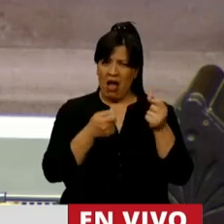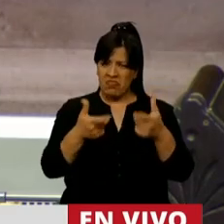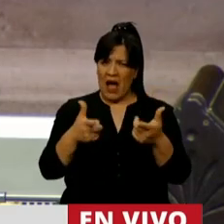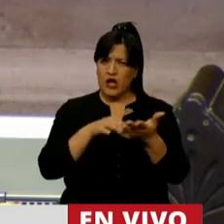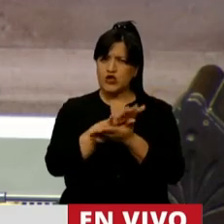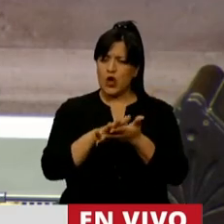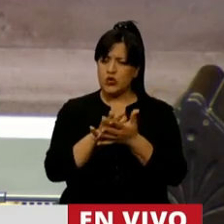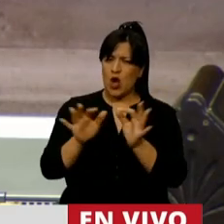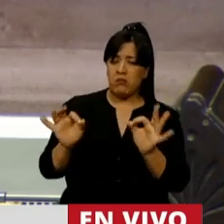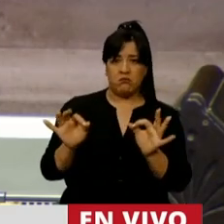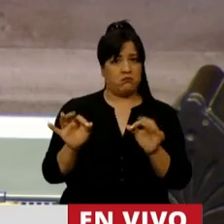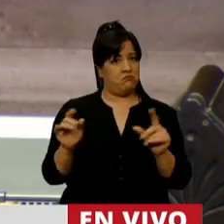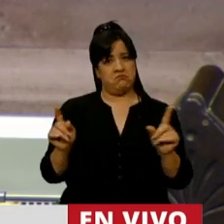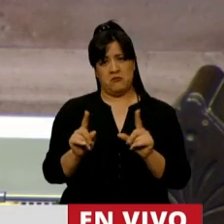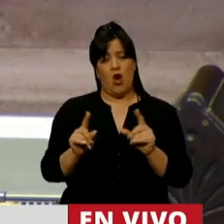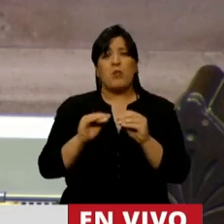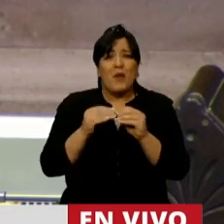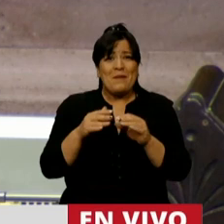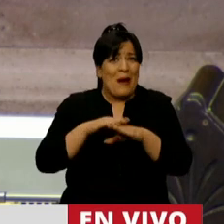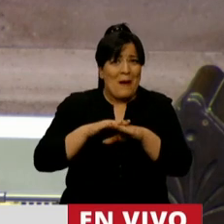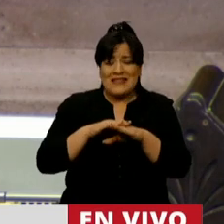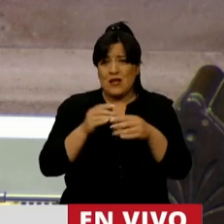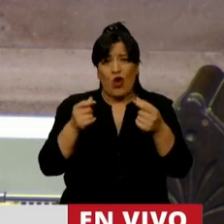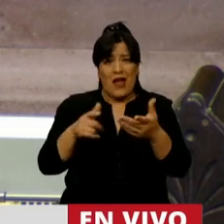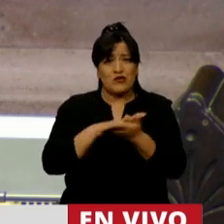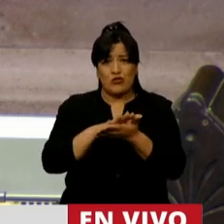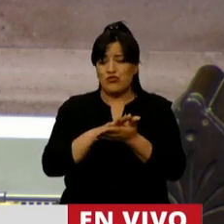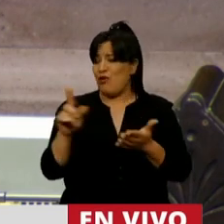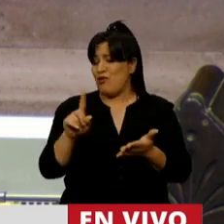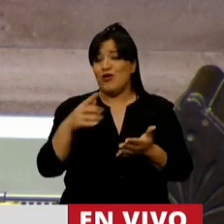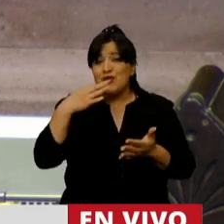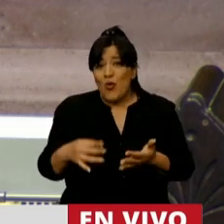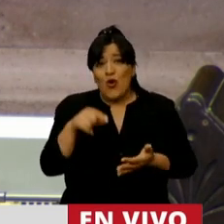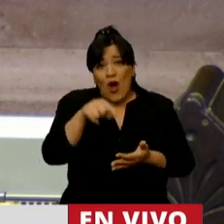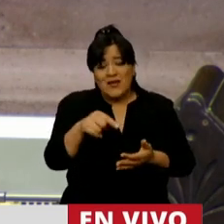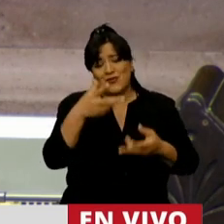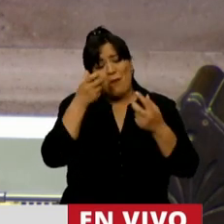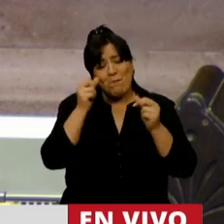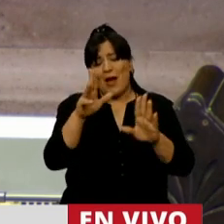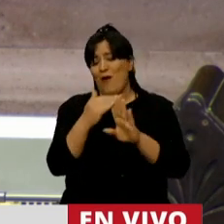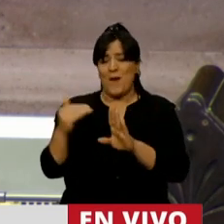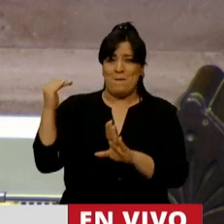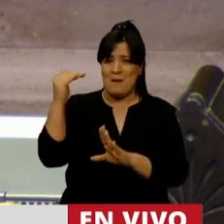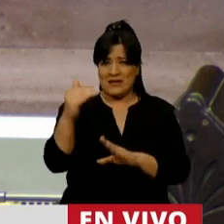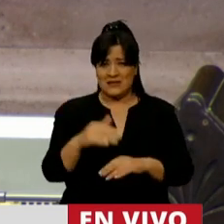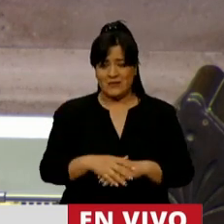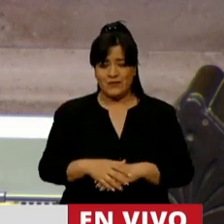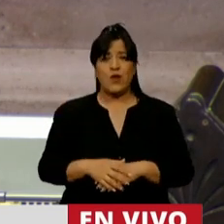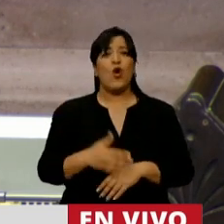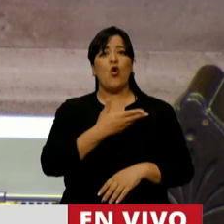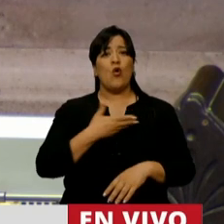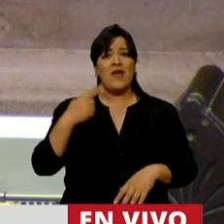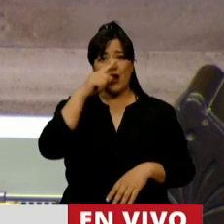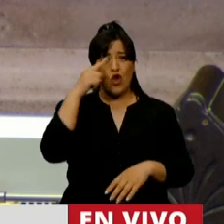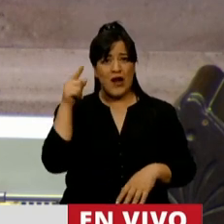problemas básicos de los argentinos, sino que los agravará. El gobierno nacional parte